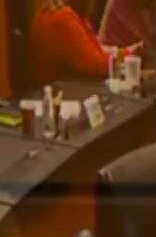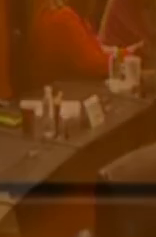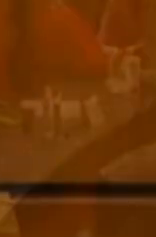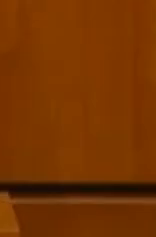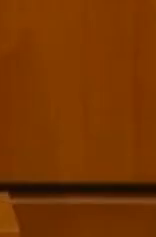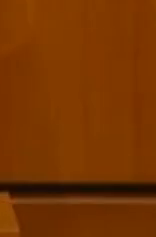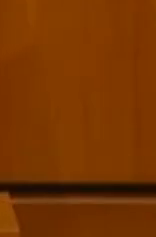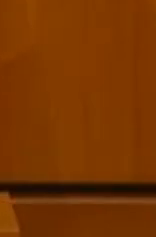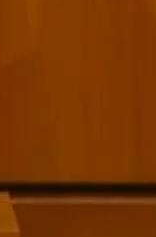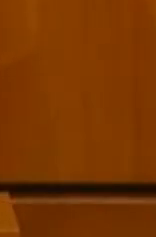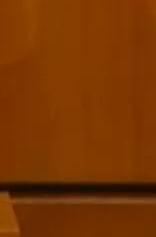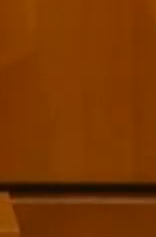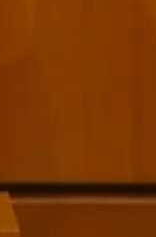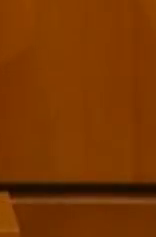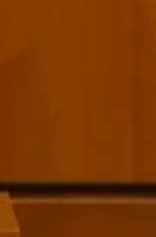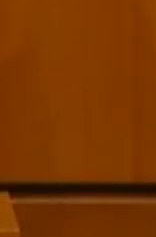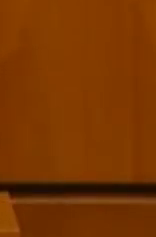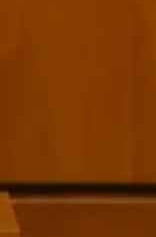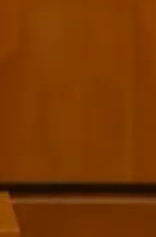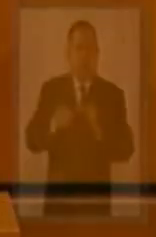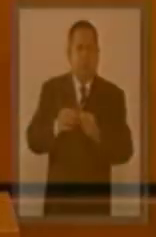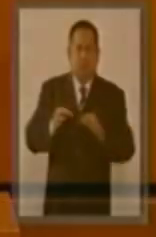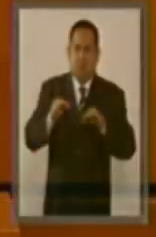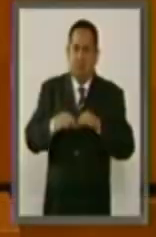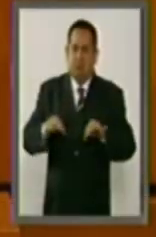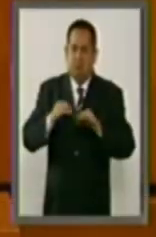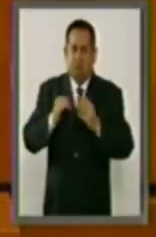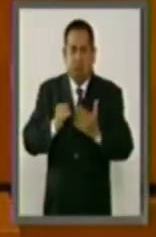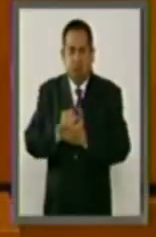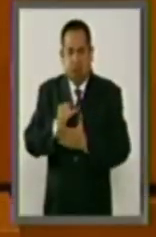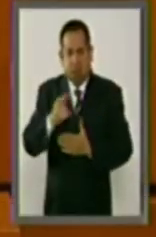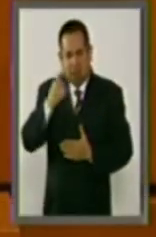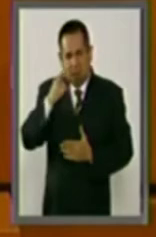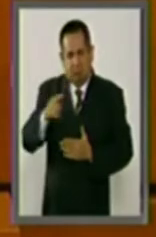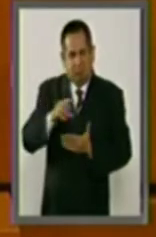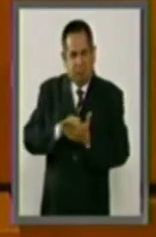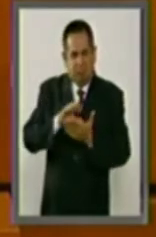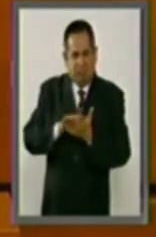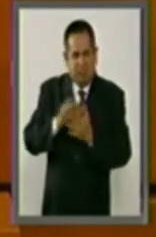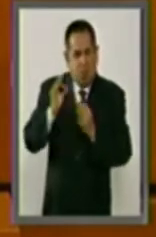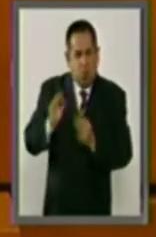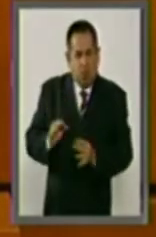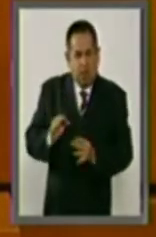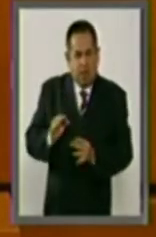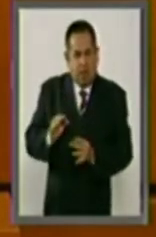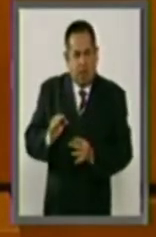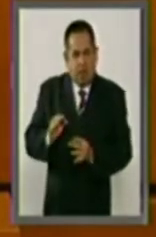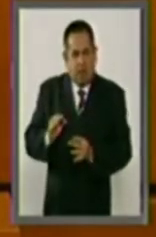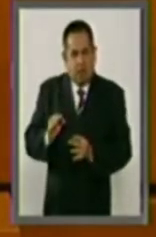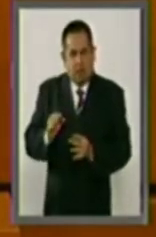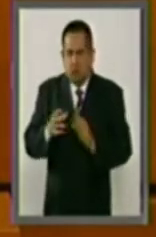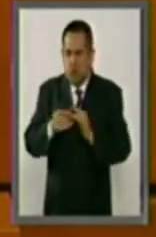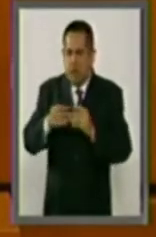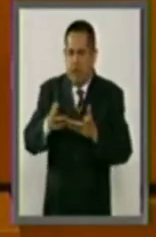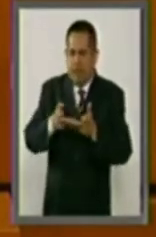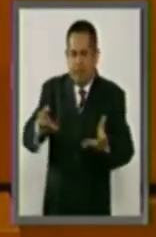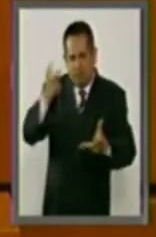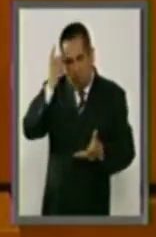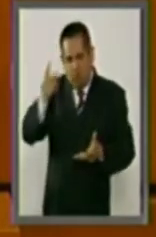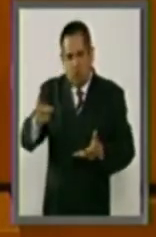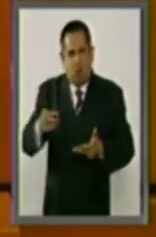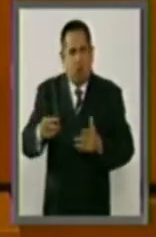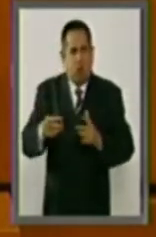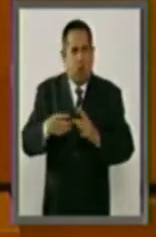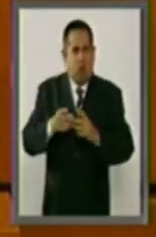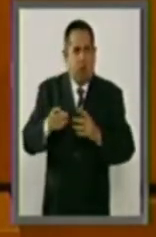agraria, instrumento determinante que otorga certeza jurídica en la tenencia de la tierra y el